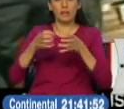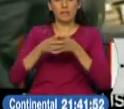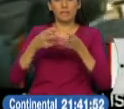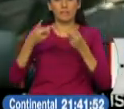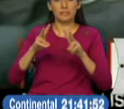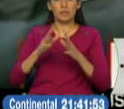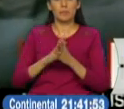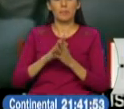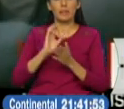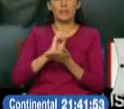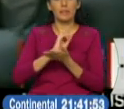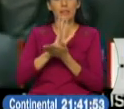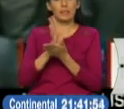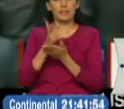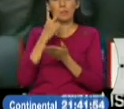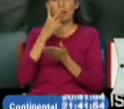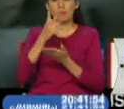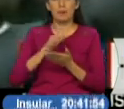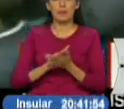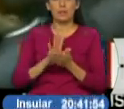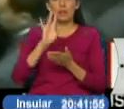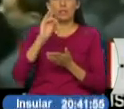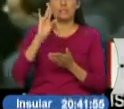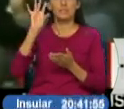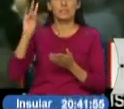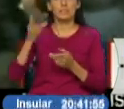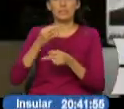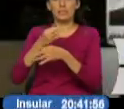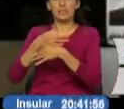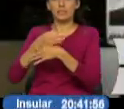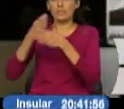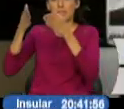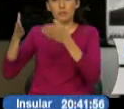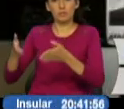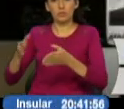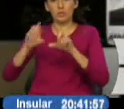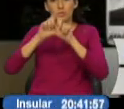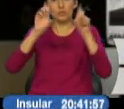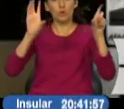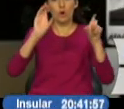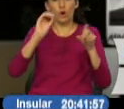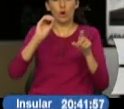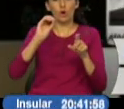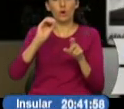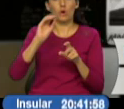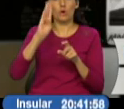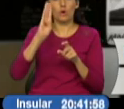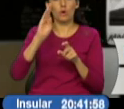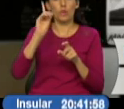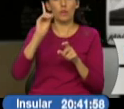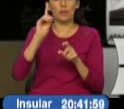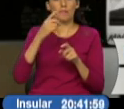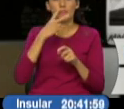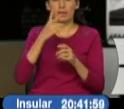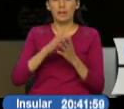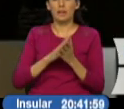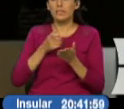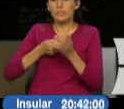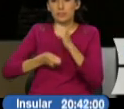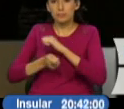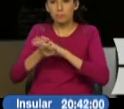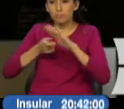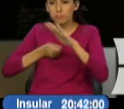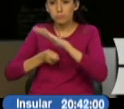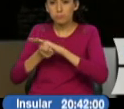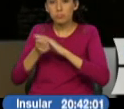Senado esto tras la confesión de 77 funcionarios de la constructora Odebrecht que aseguraron haber sobornado y financiado ilegalmente algunas de sus